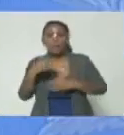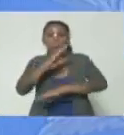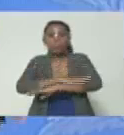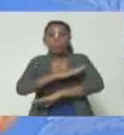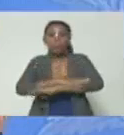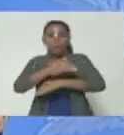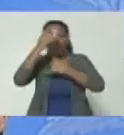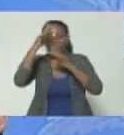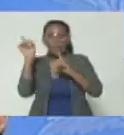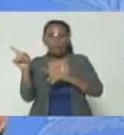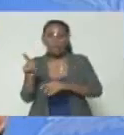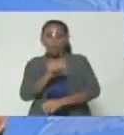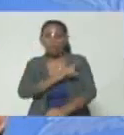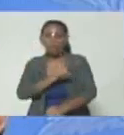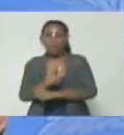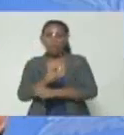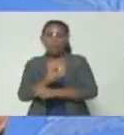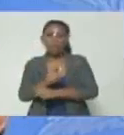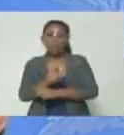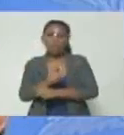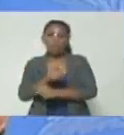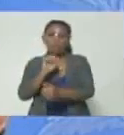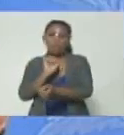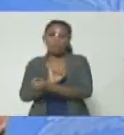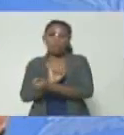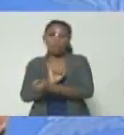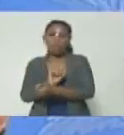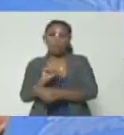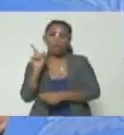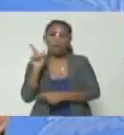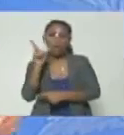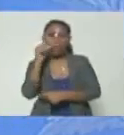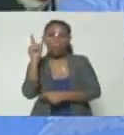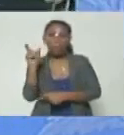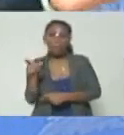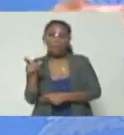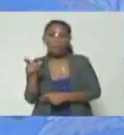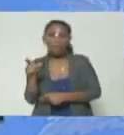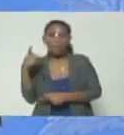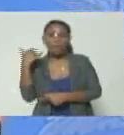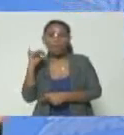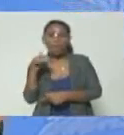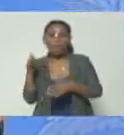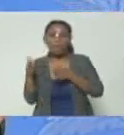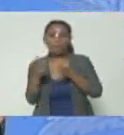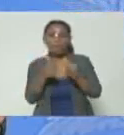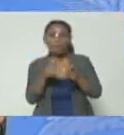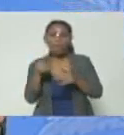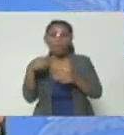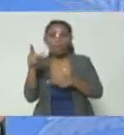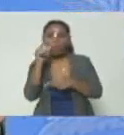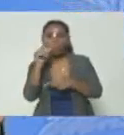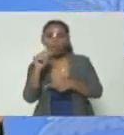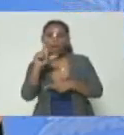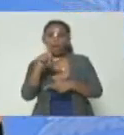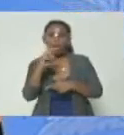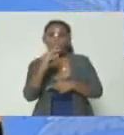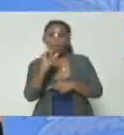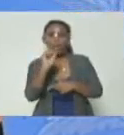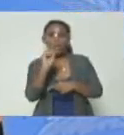para atender esa orden de captura fue aprehendido el señor Frey Guevara y están vías de ser aprehendido el señor Luis Somasa